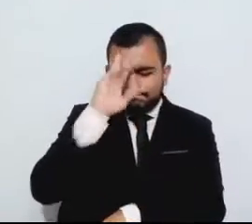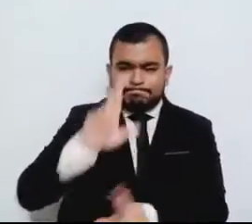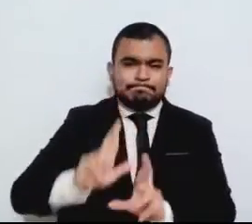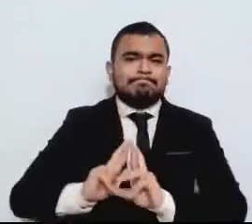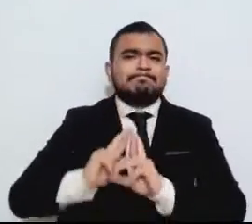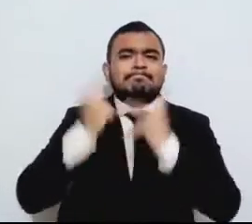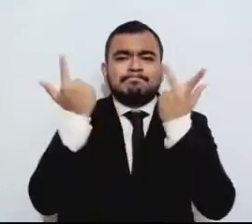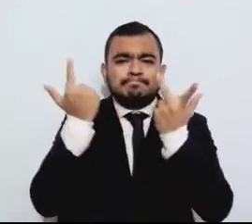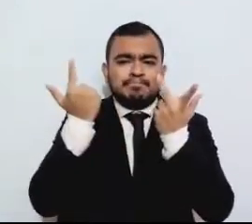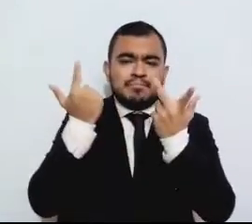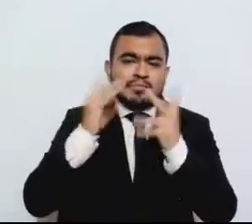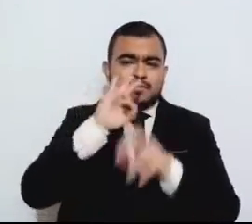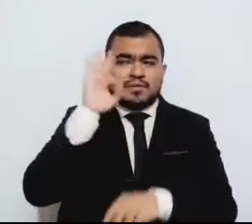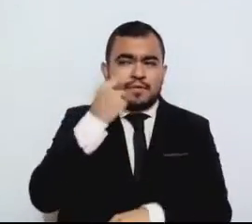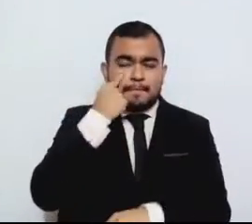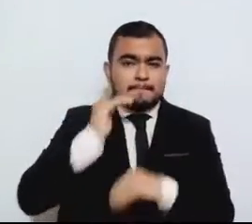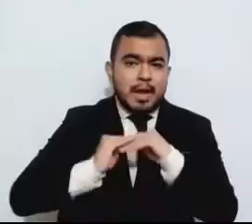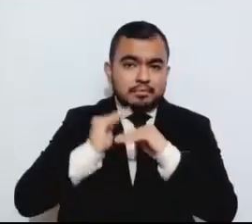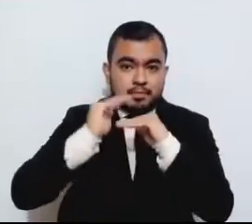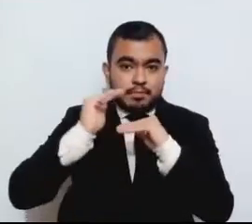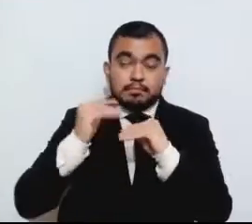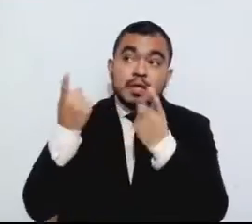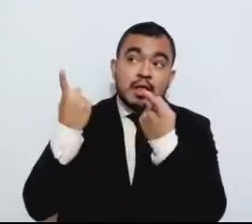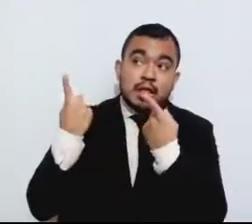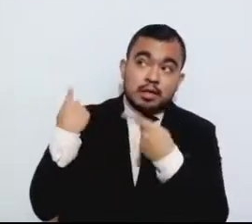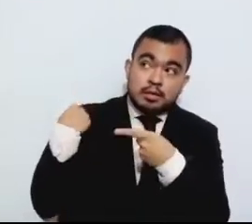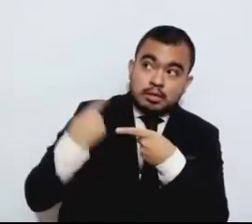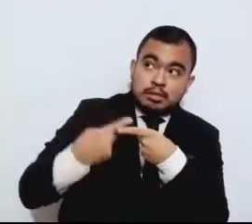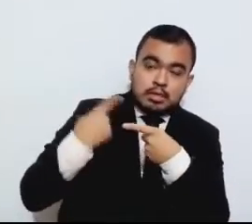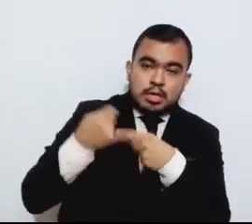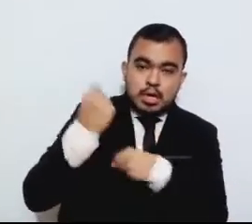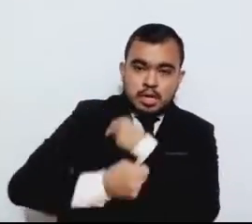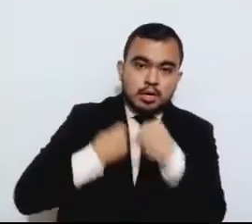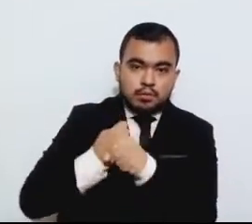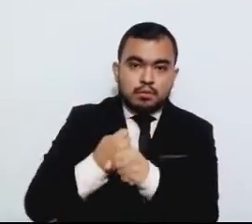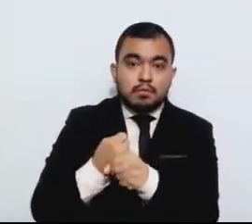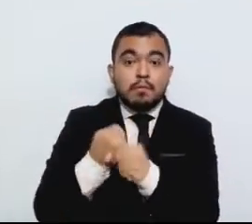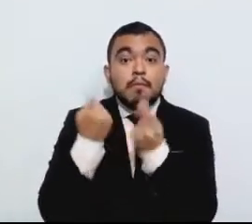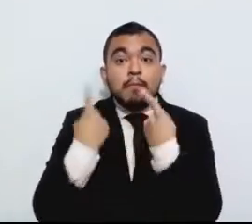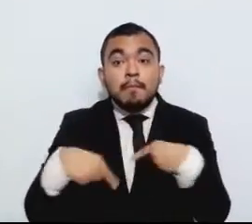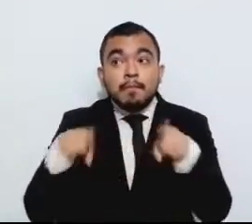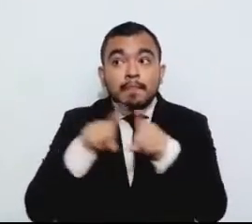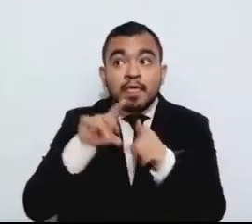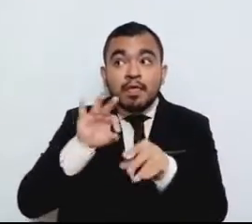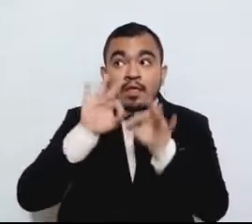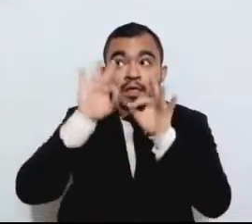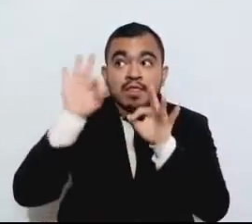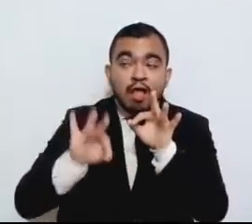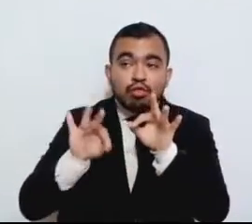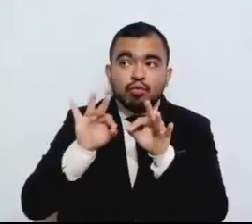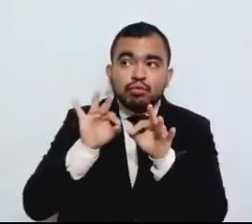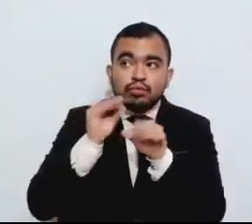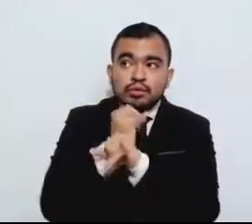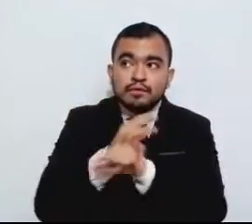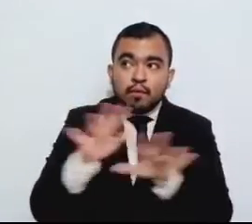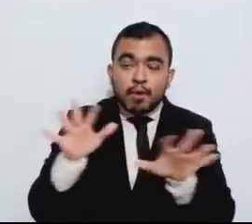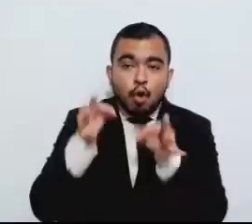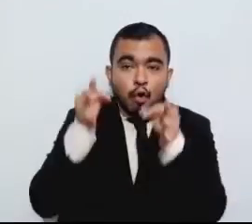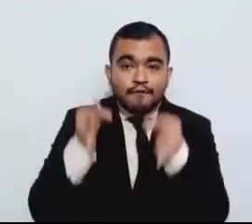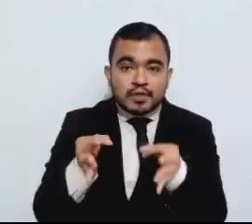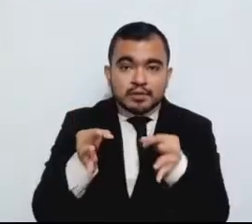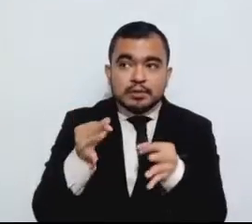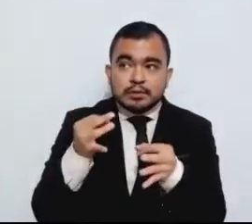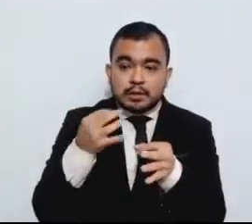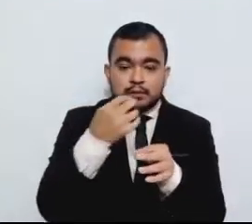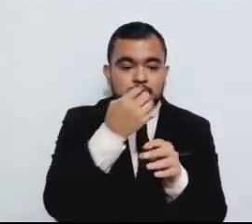con datos oficiales, en el primer semestre del 2021 se registraron 129 mil